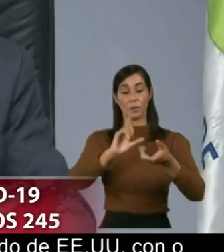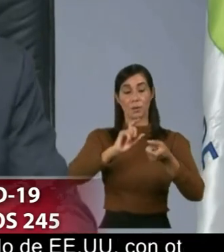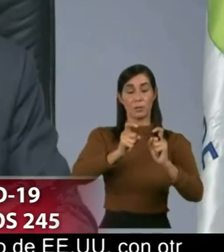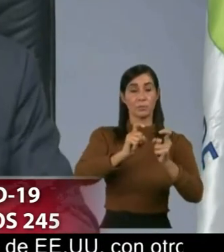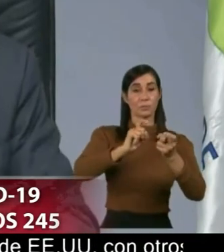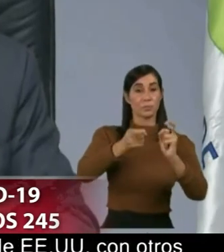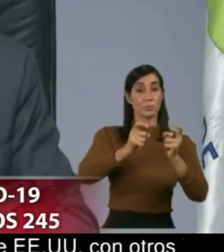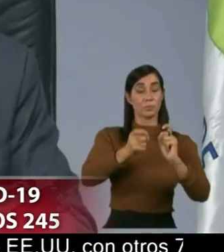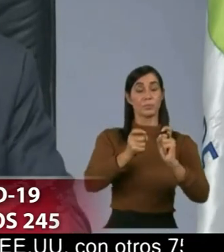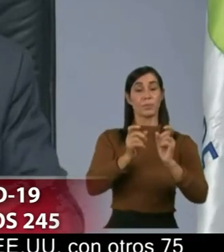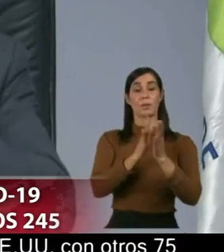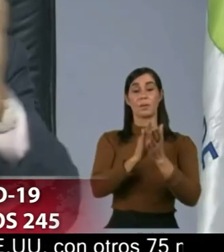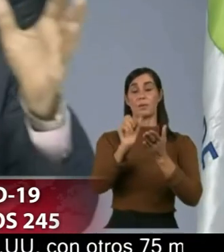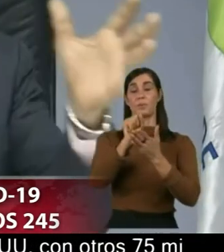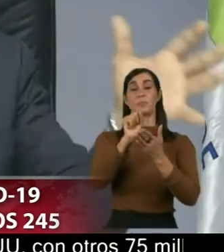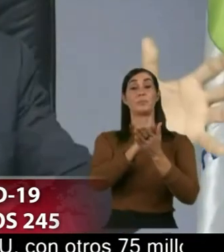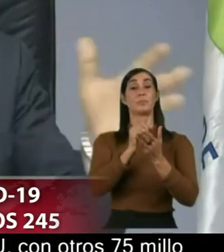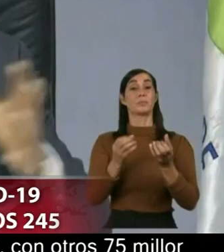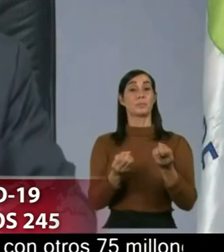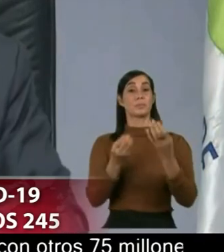llevan acciones